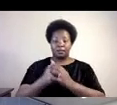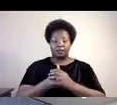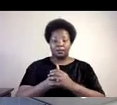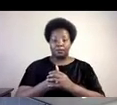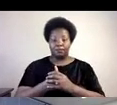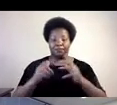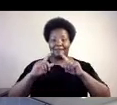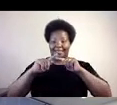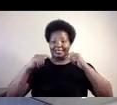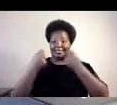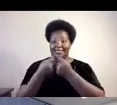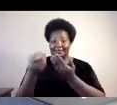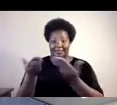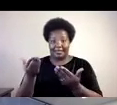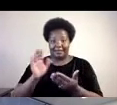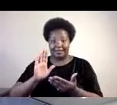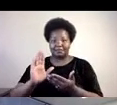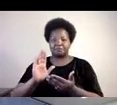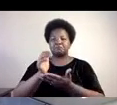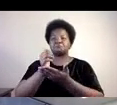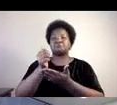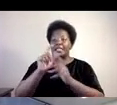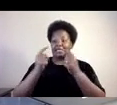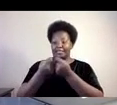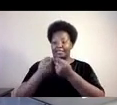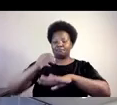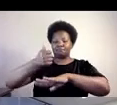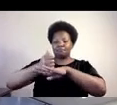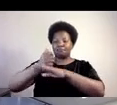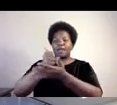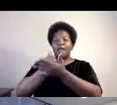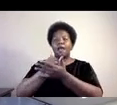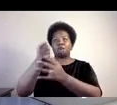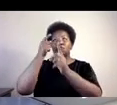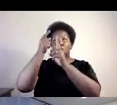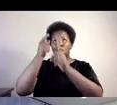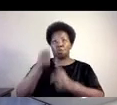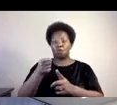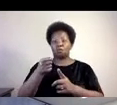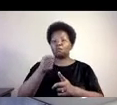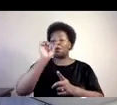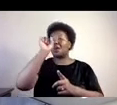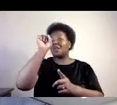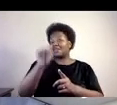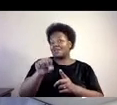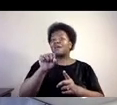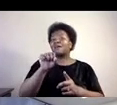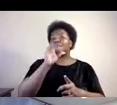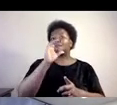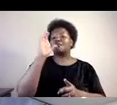individuo. También podemos decir que estos servicios son, estamos hablando como los